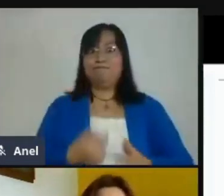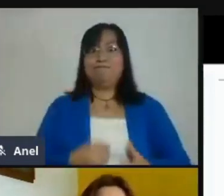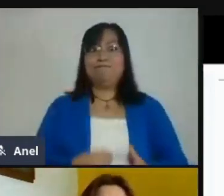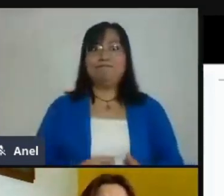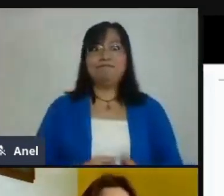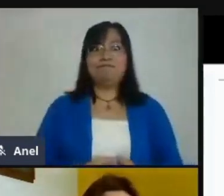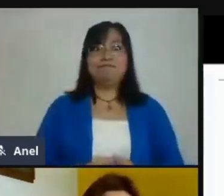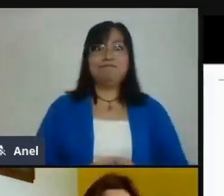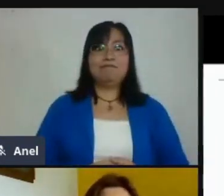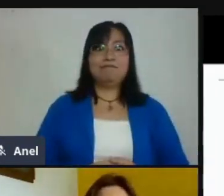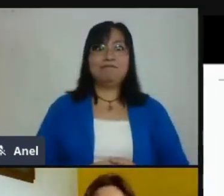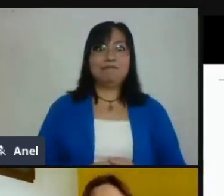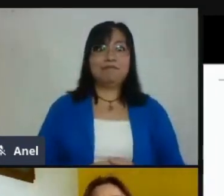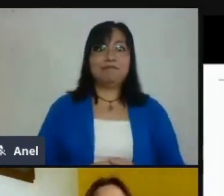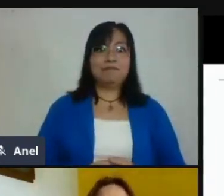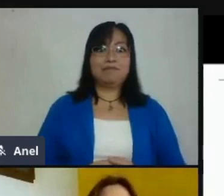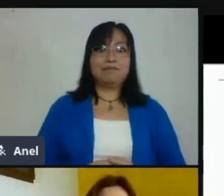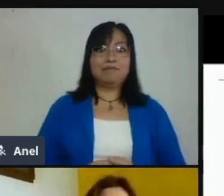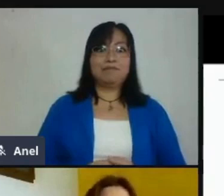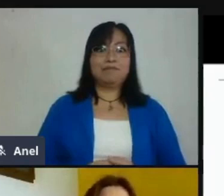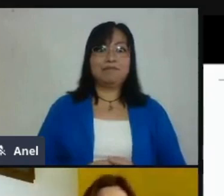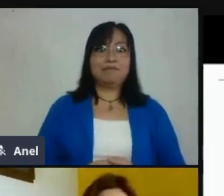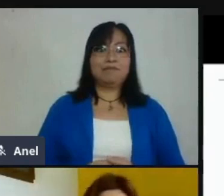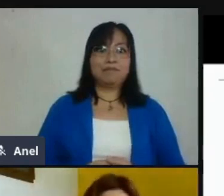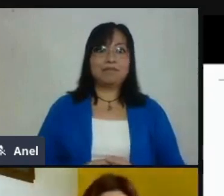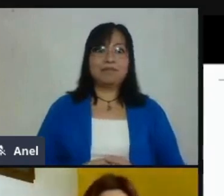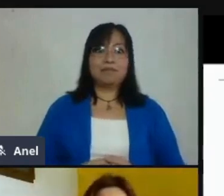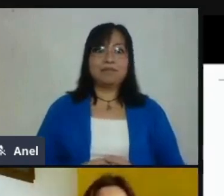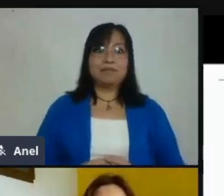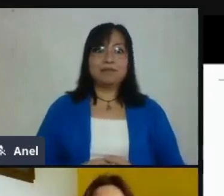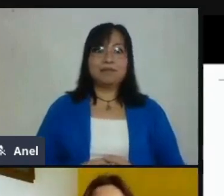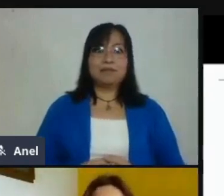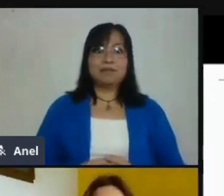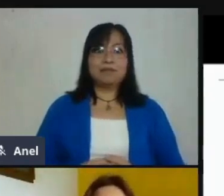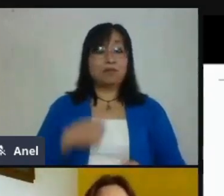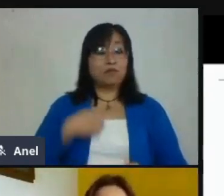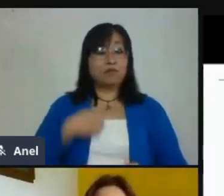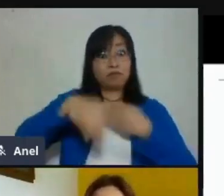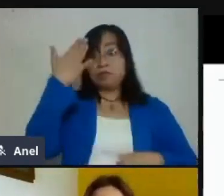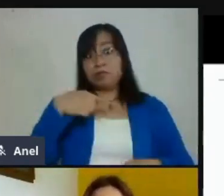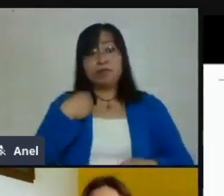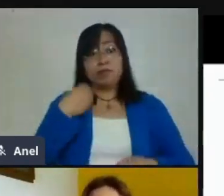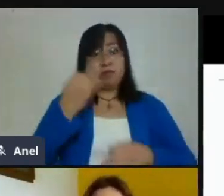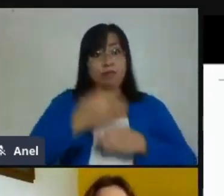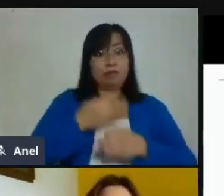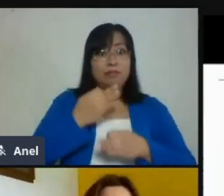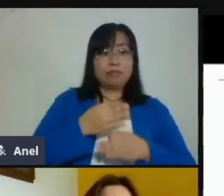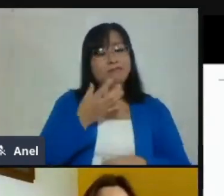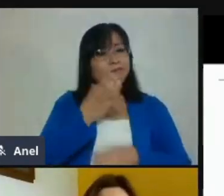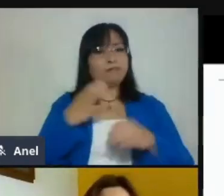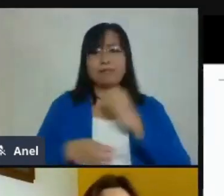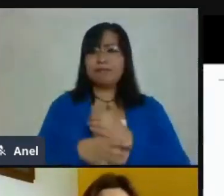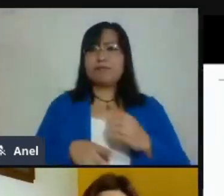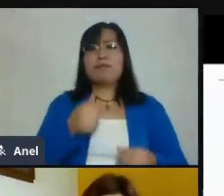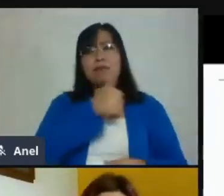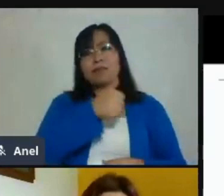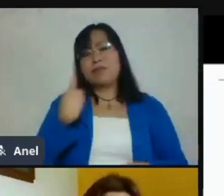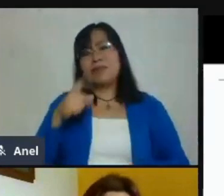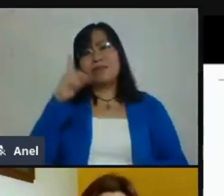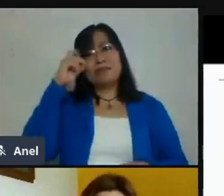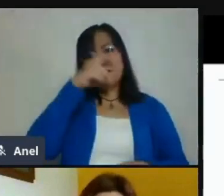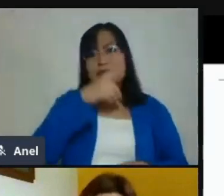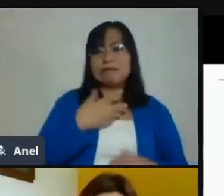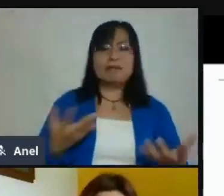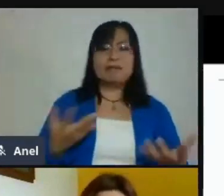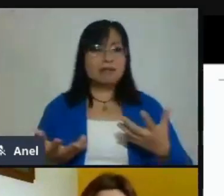están echándole muchísimas ganas. Ustedes también están enfrentando una situación muy difícil. Sabemos que, pues, cada uno tiene un contexto muy